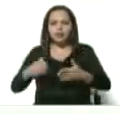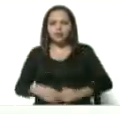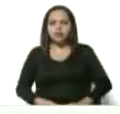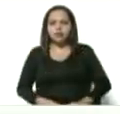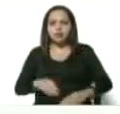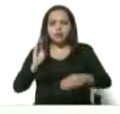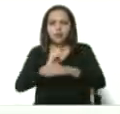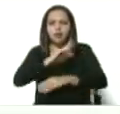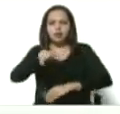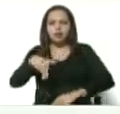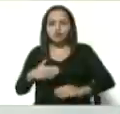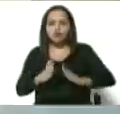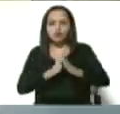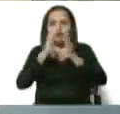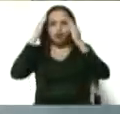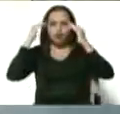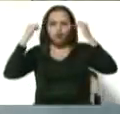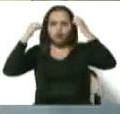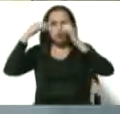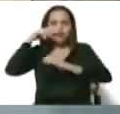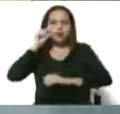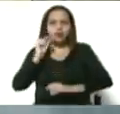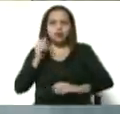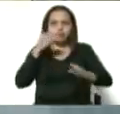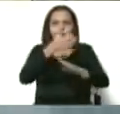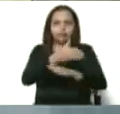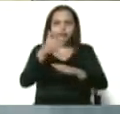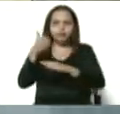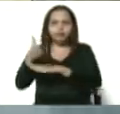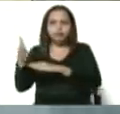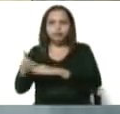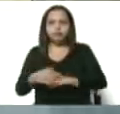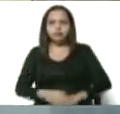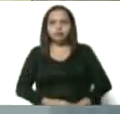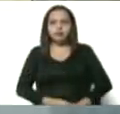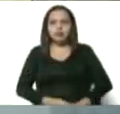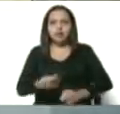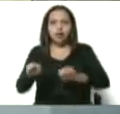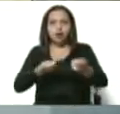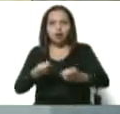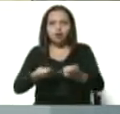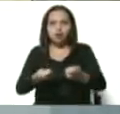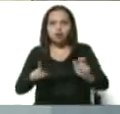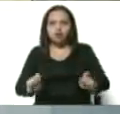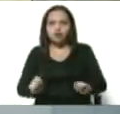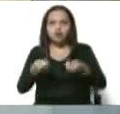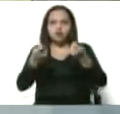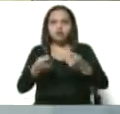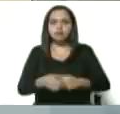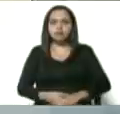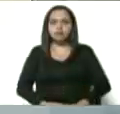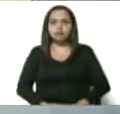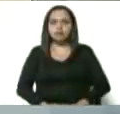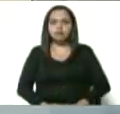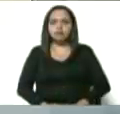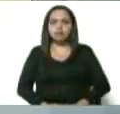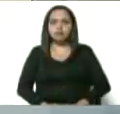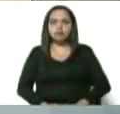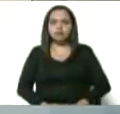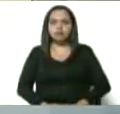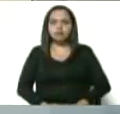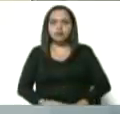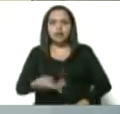Hernández transitarás estos días de tratamiento y recuperación, ya se encuentra en